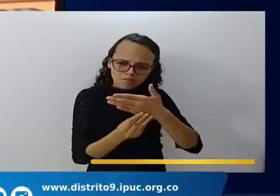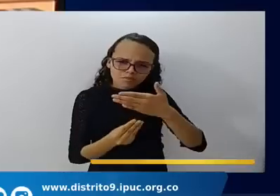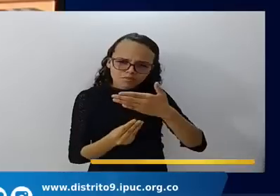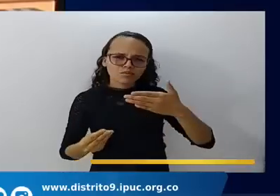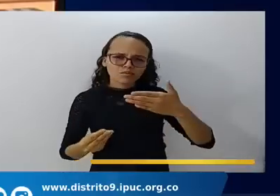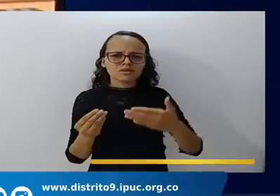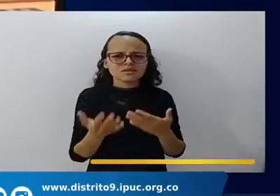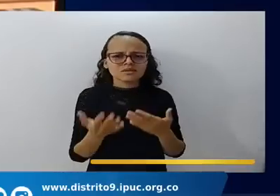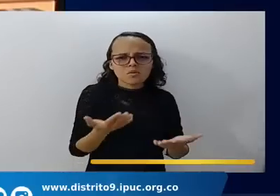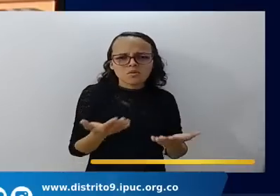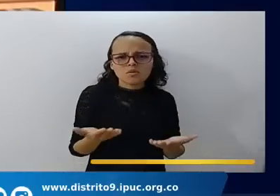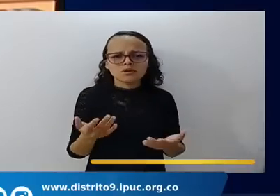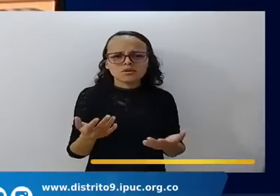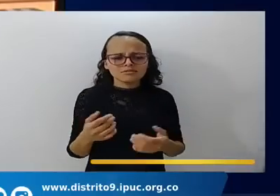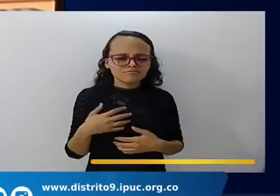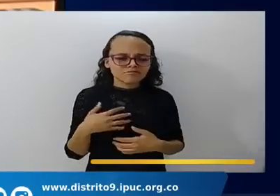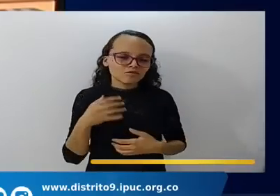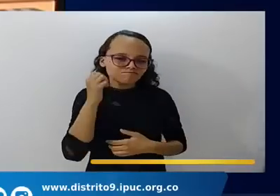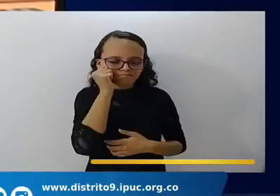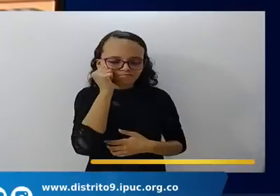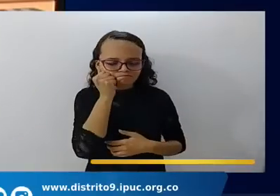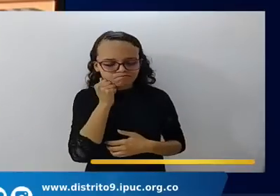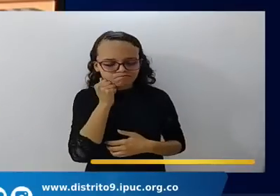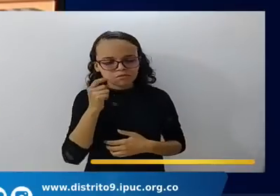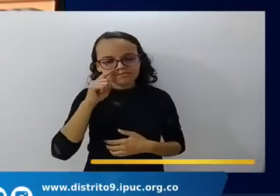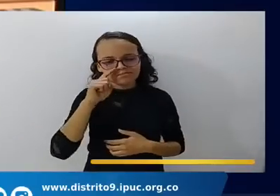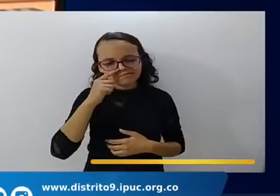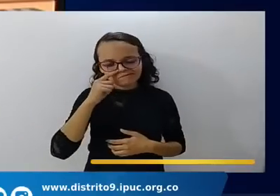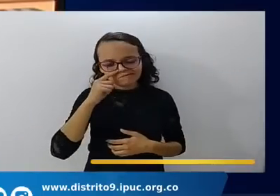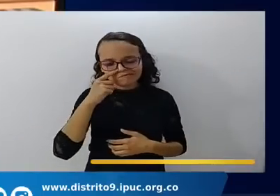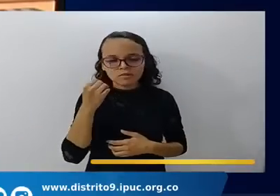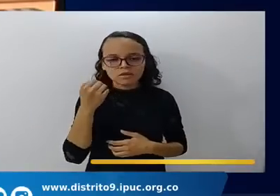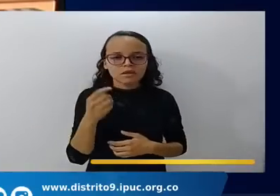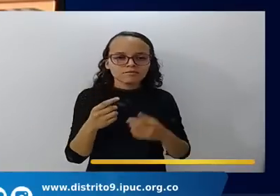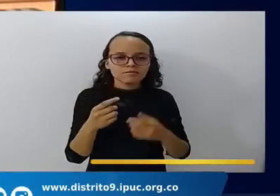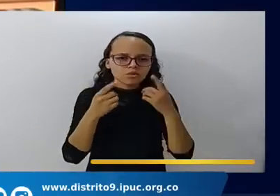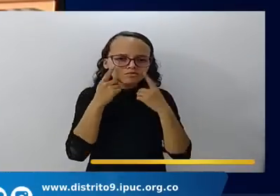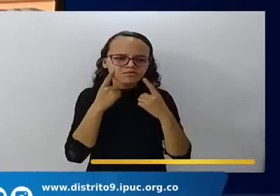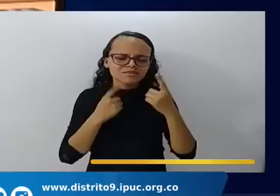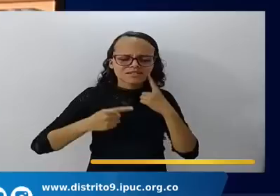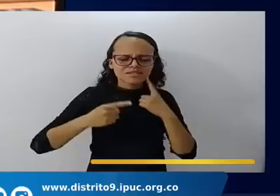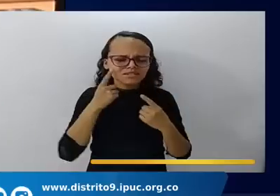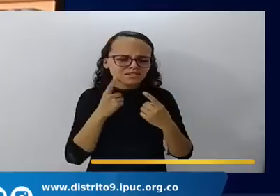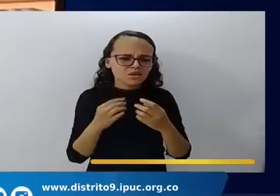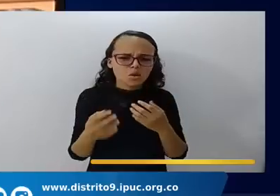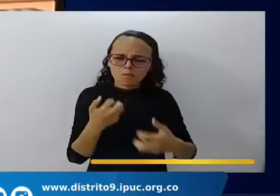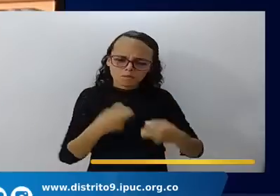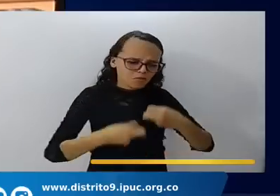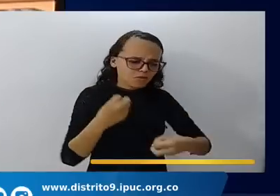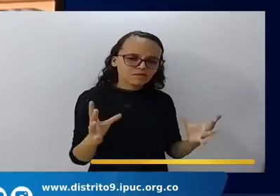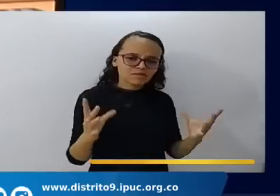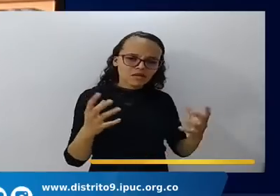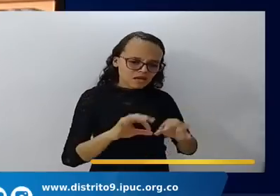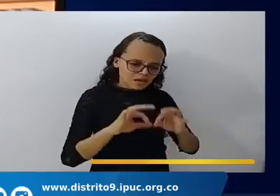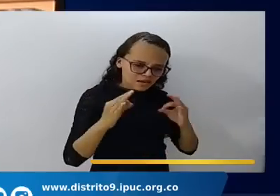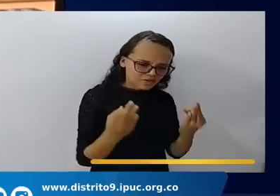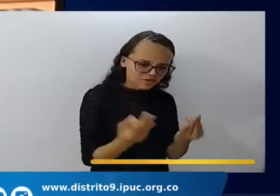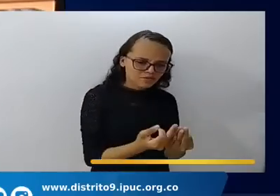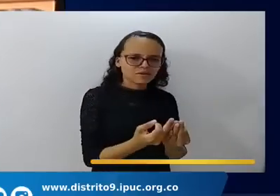las situaciones emocionales, yo que sé, problemas de familia, problemas laborales,